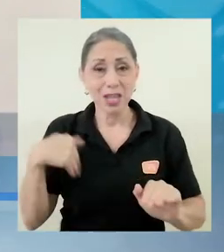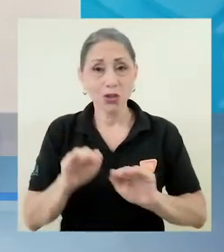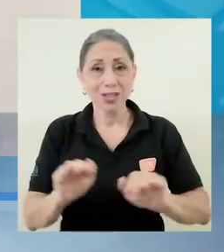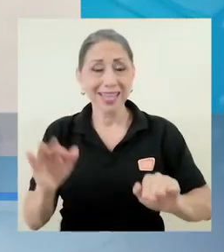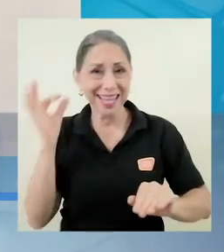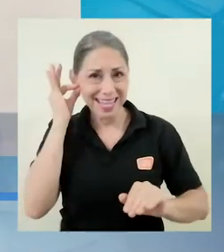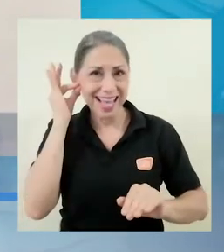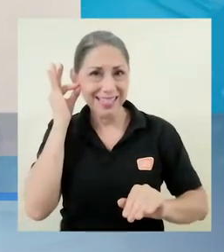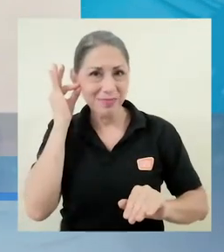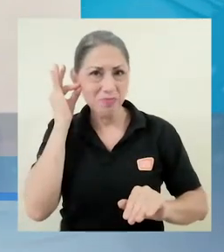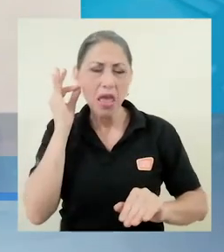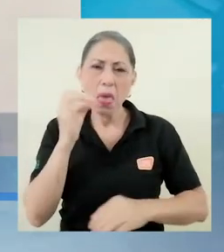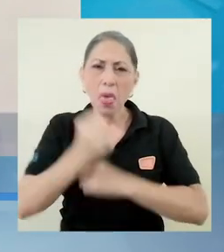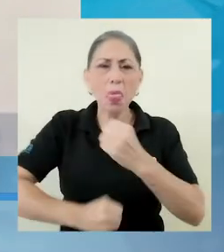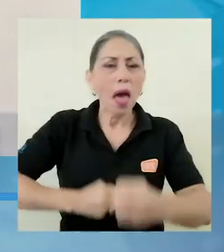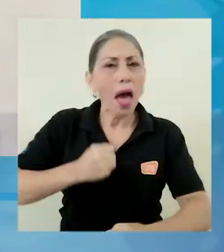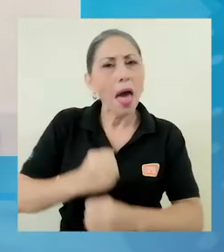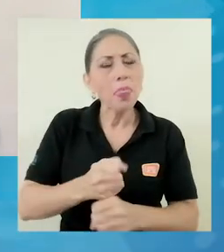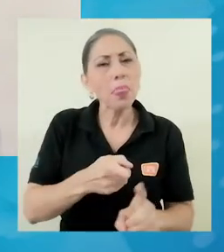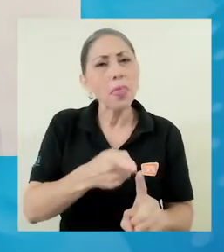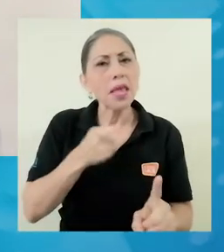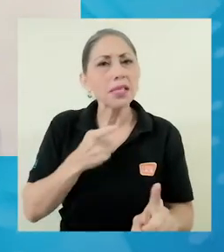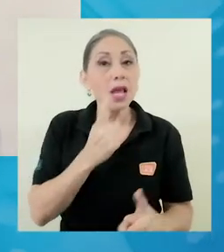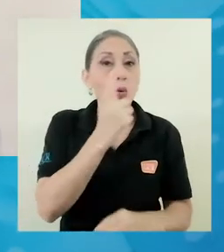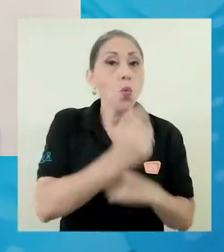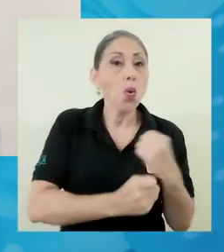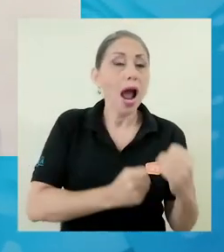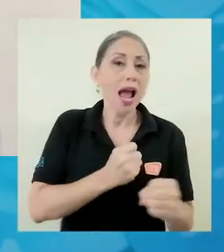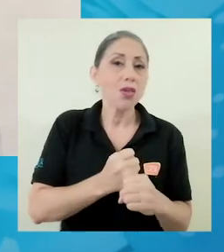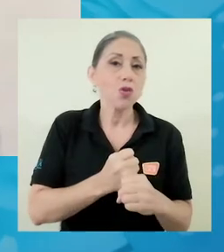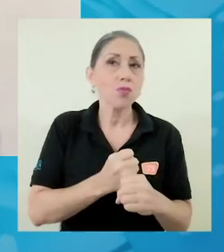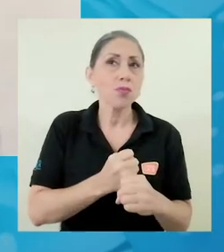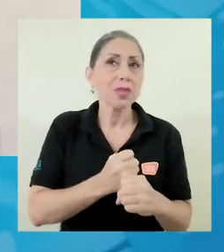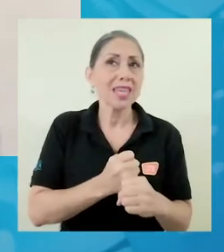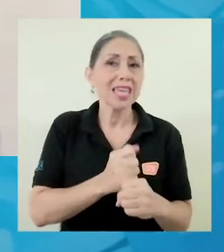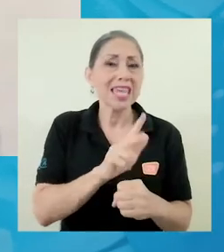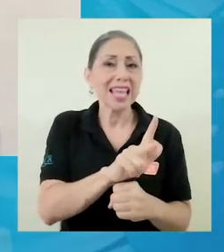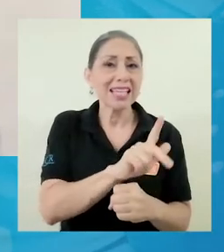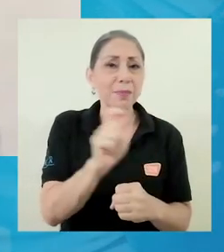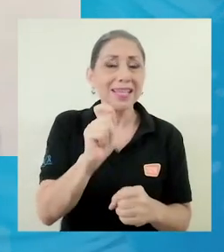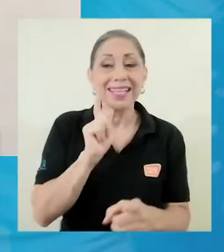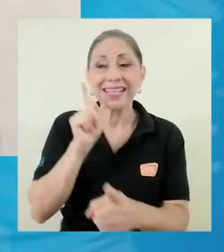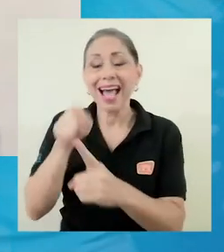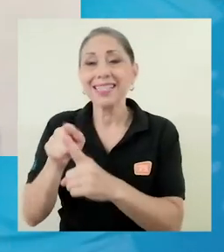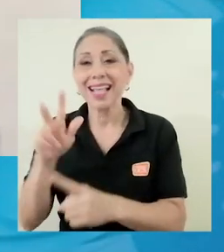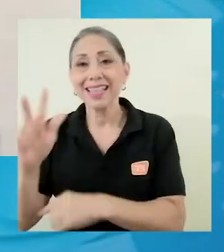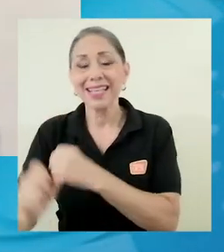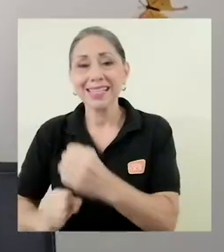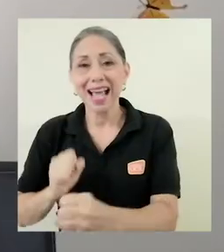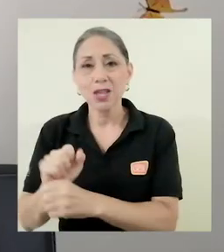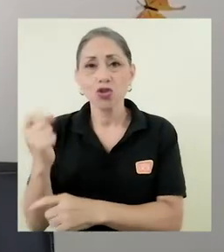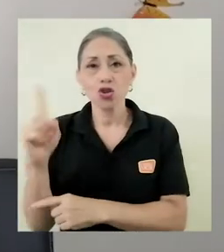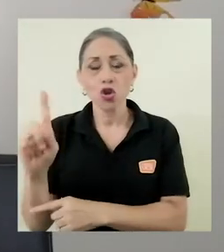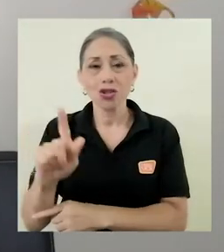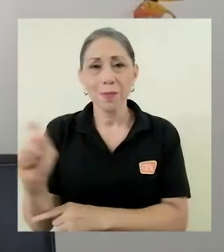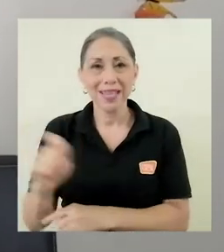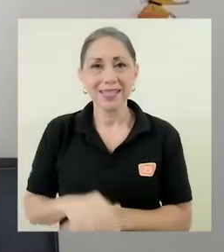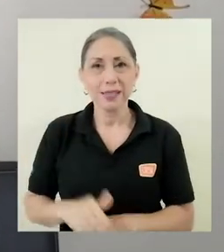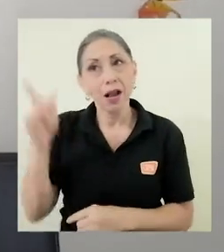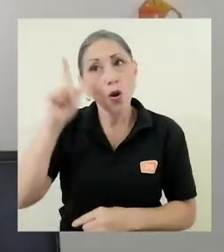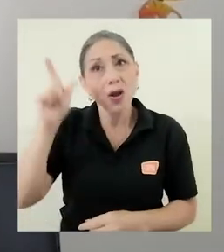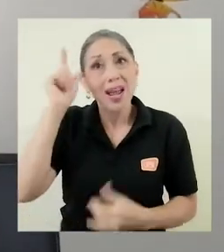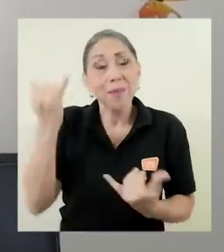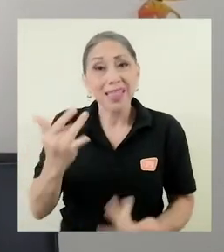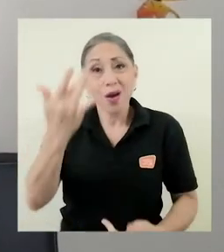en el rango de edad de el año y los tres meses de edad y hasta los tres años y once meses. Lógicamente la